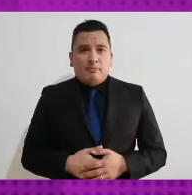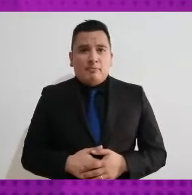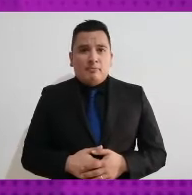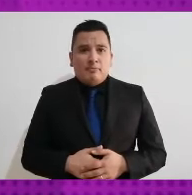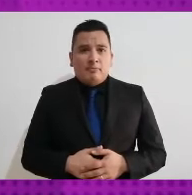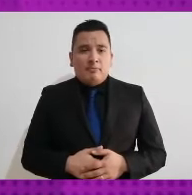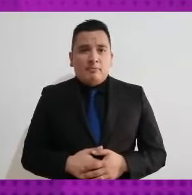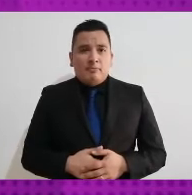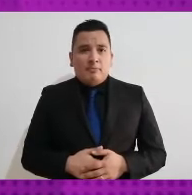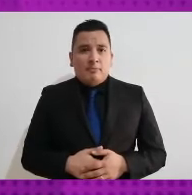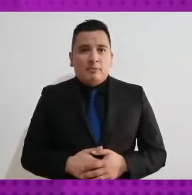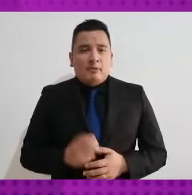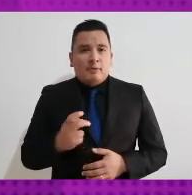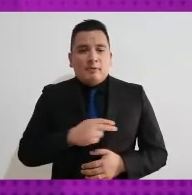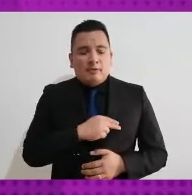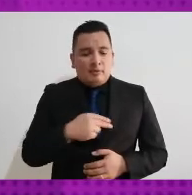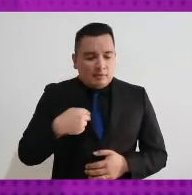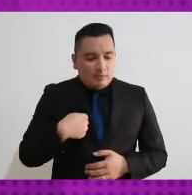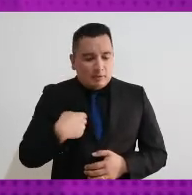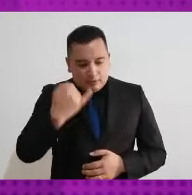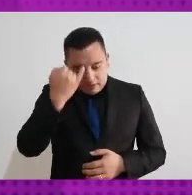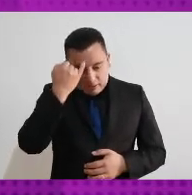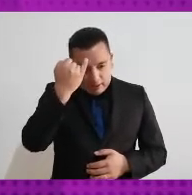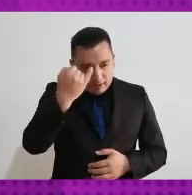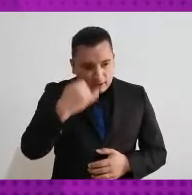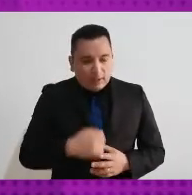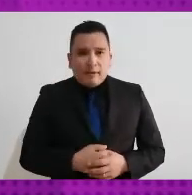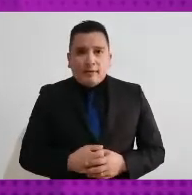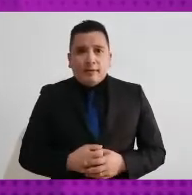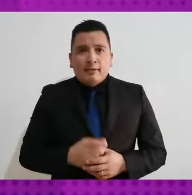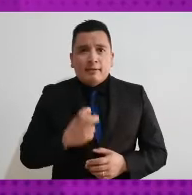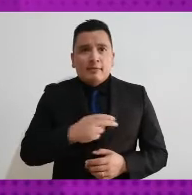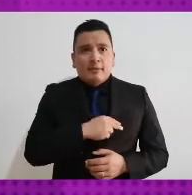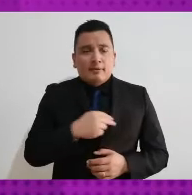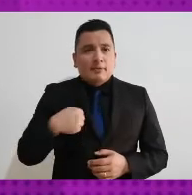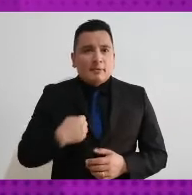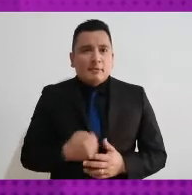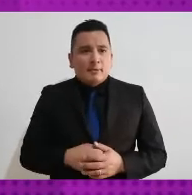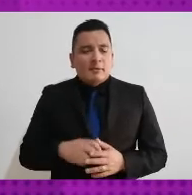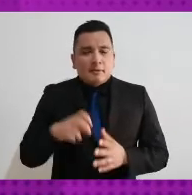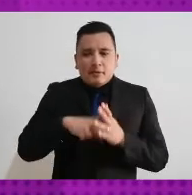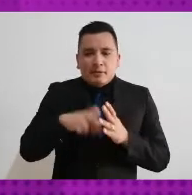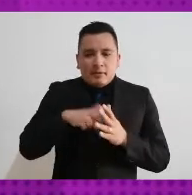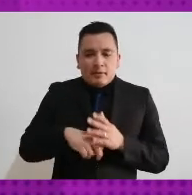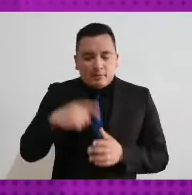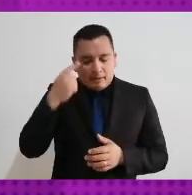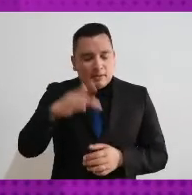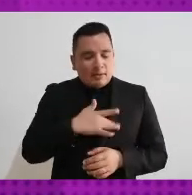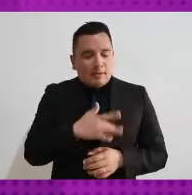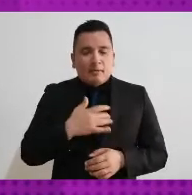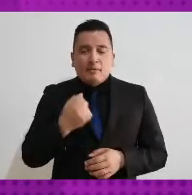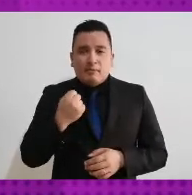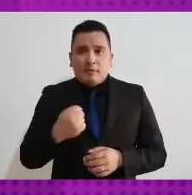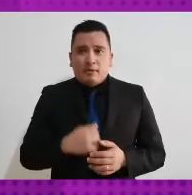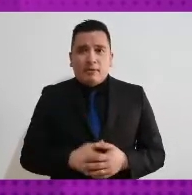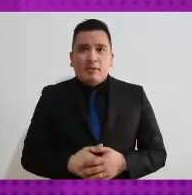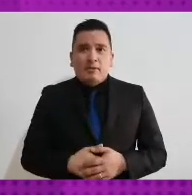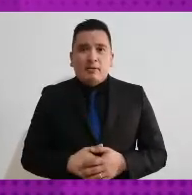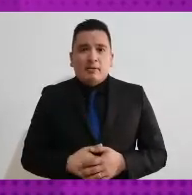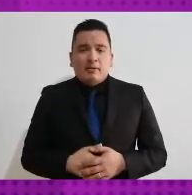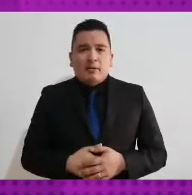conforme estamos avanzando es mayor el catálogo de las personas que se van a experimentar